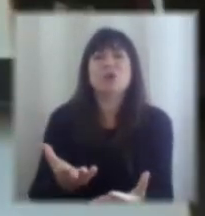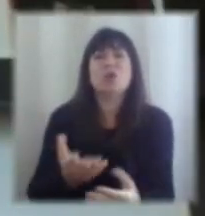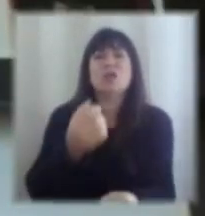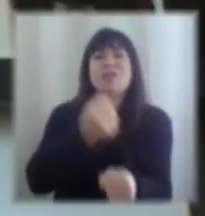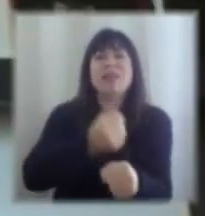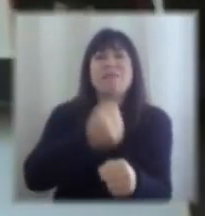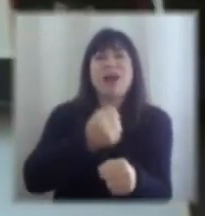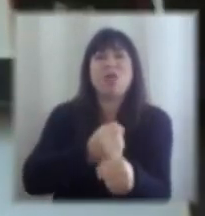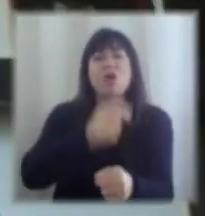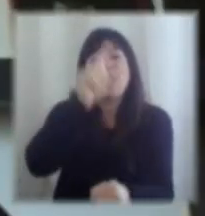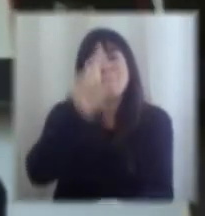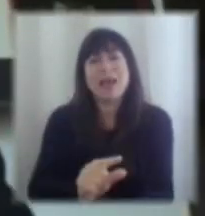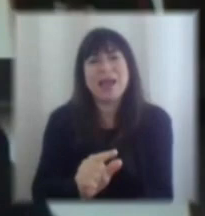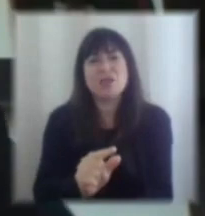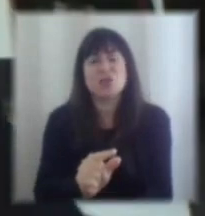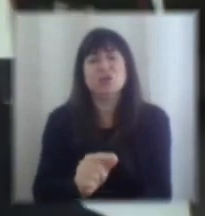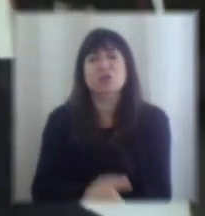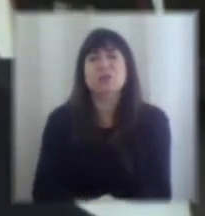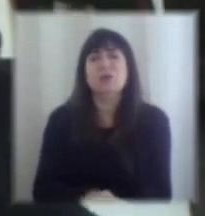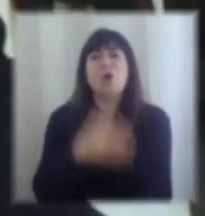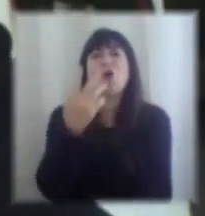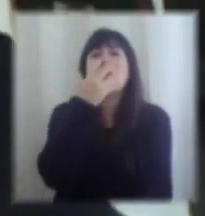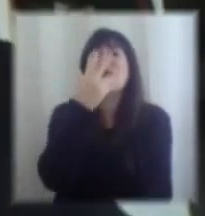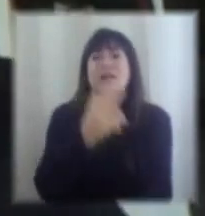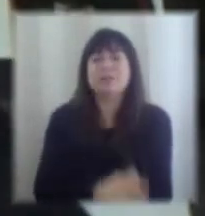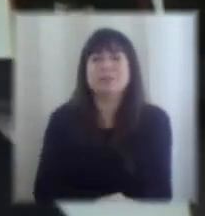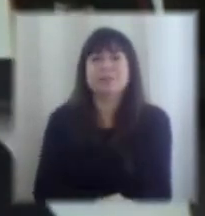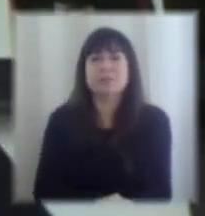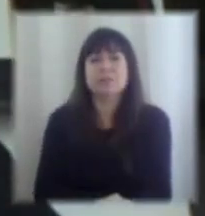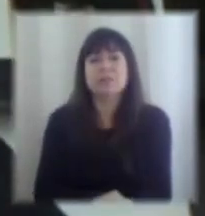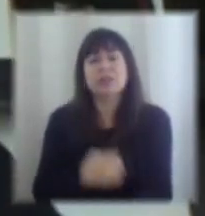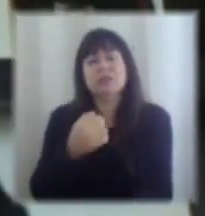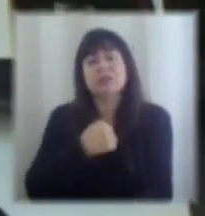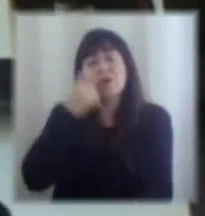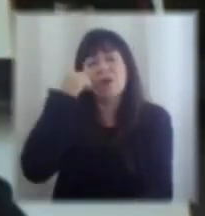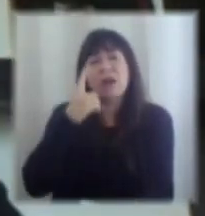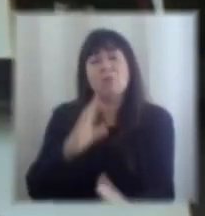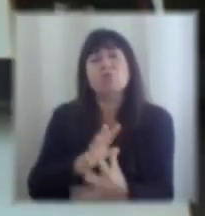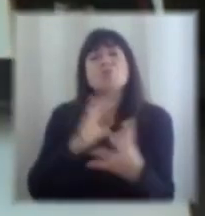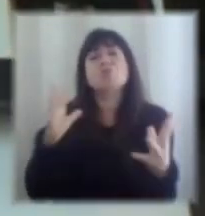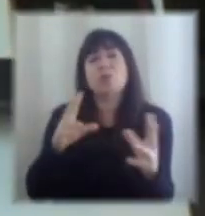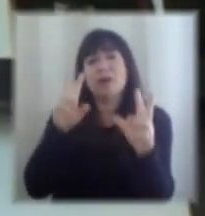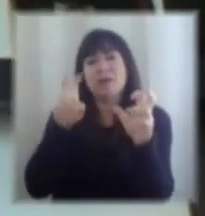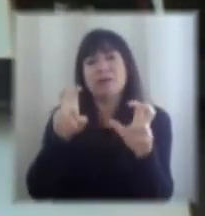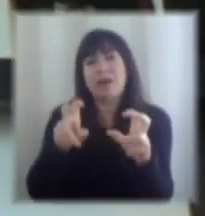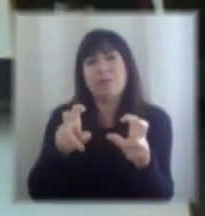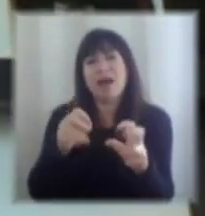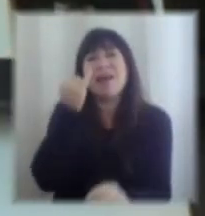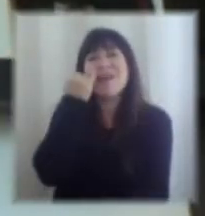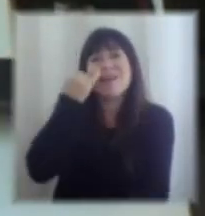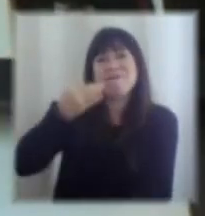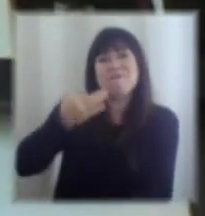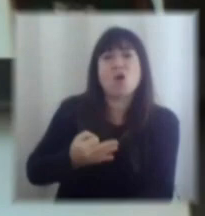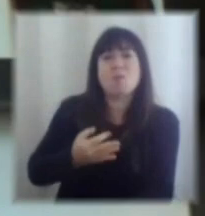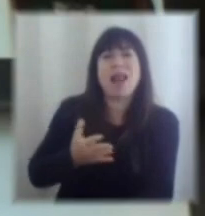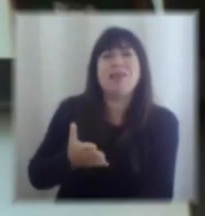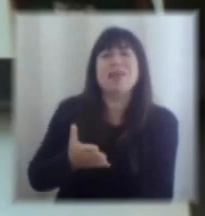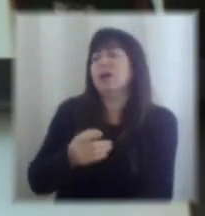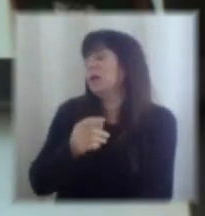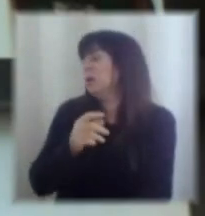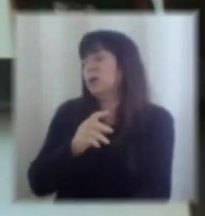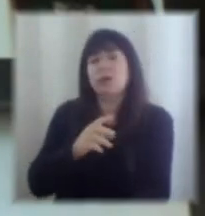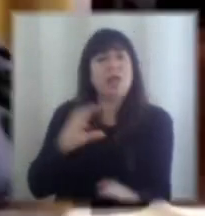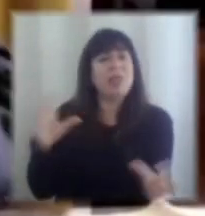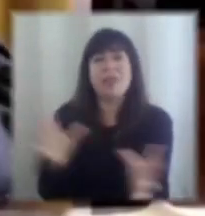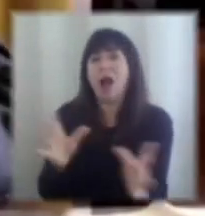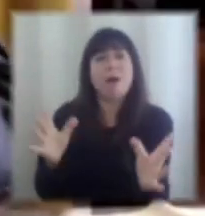¿Cómo le gusta, ministro? Yo creo que ese es un tremendo tema y lo he dicho muchas veces, la informalidad es un drama y esta crisis